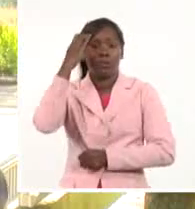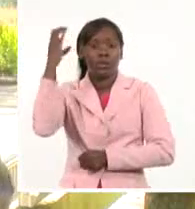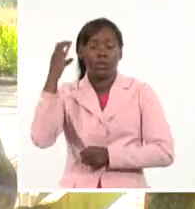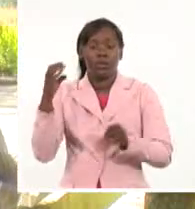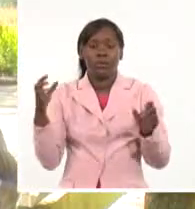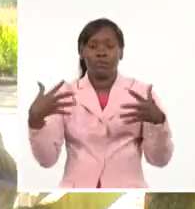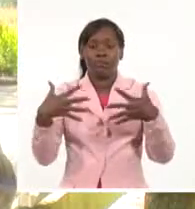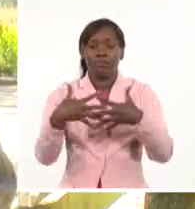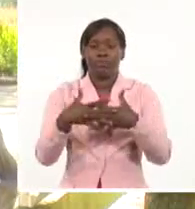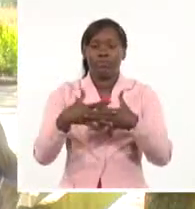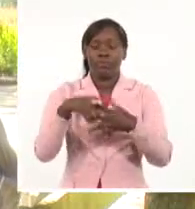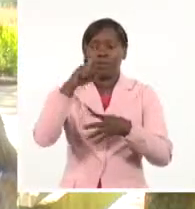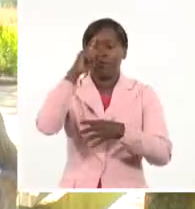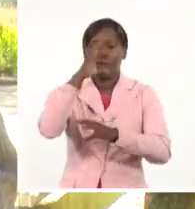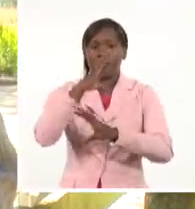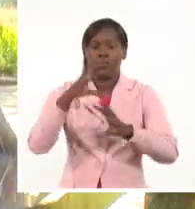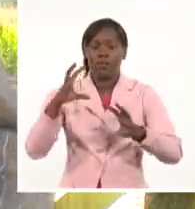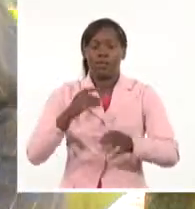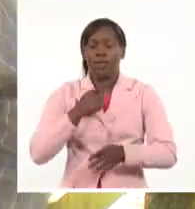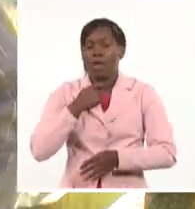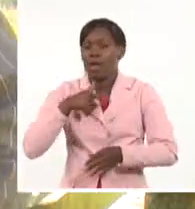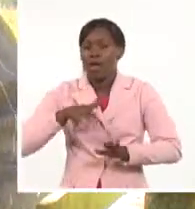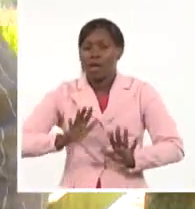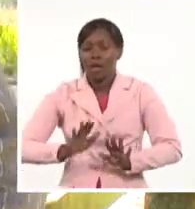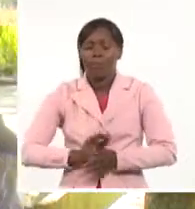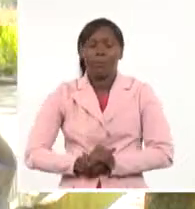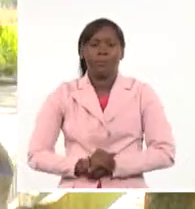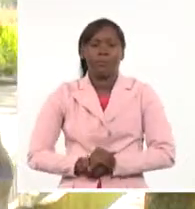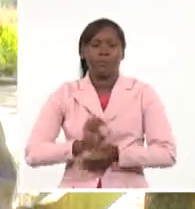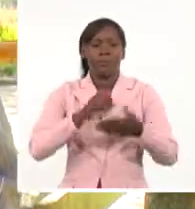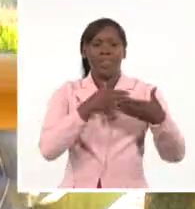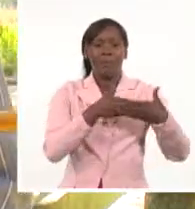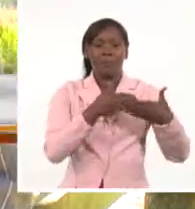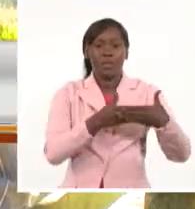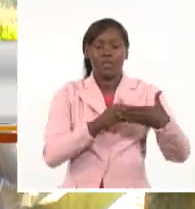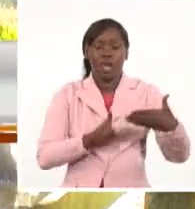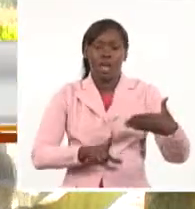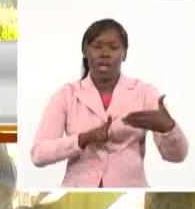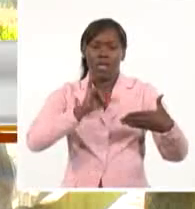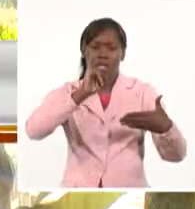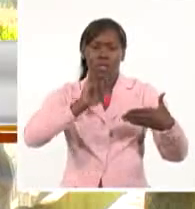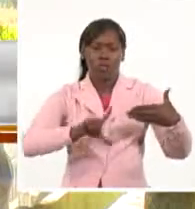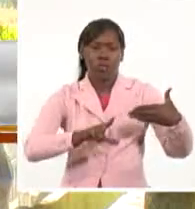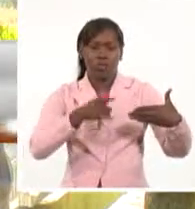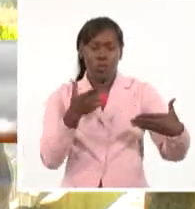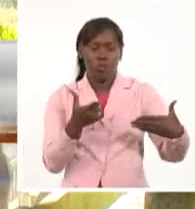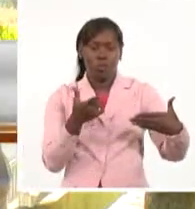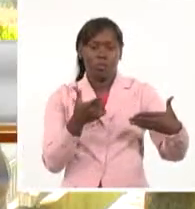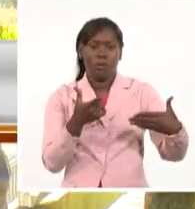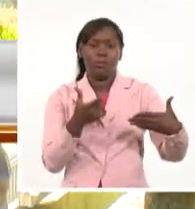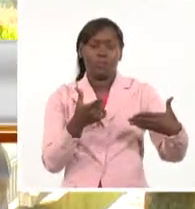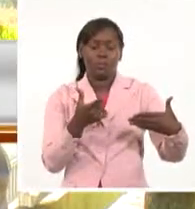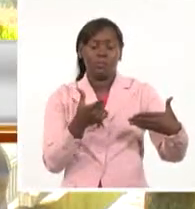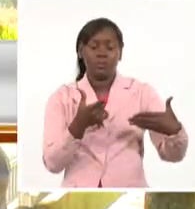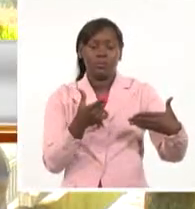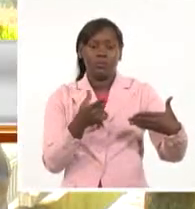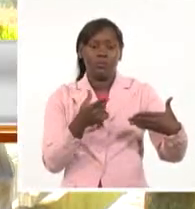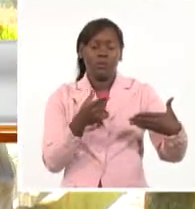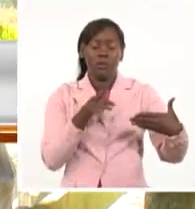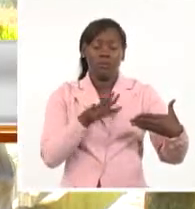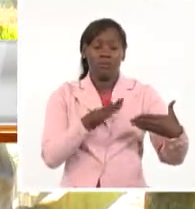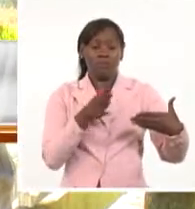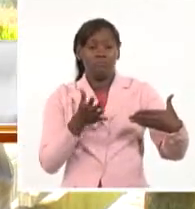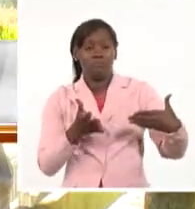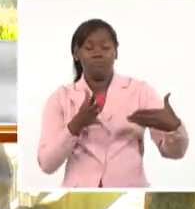sistema empresarial, a pesar de que no se cumple, se estima un 99,2% de cumplimiento, sí han